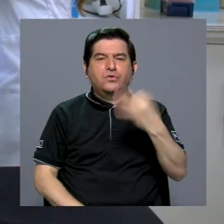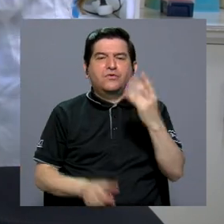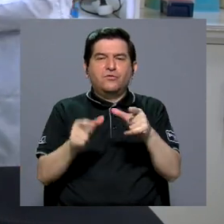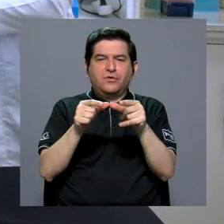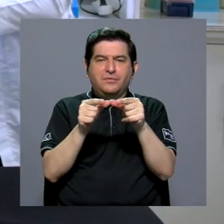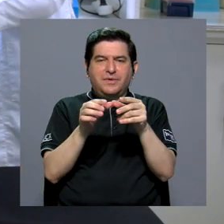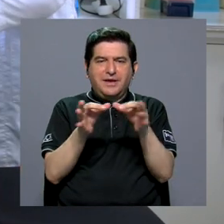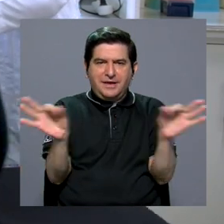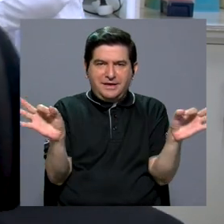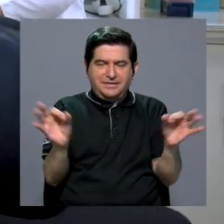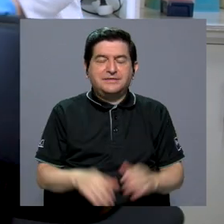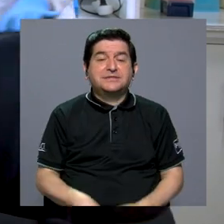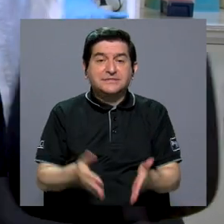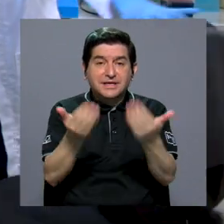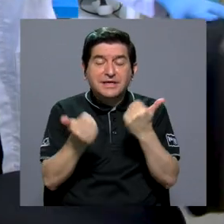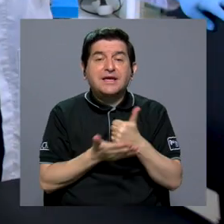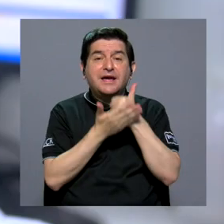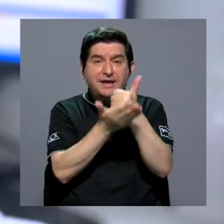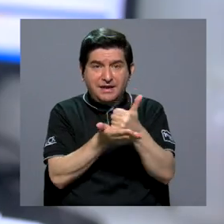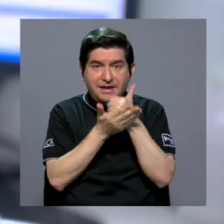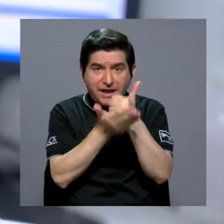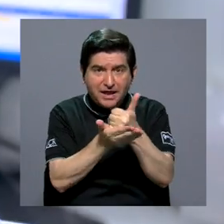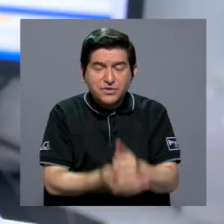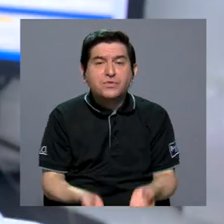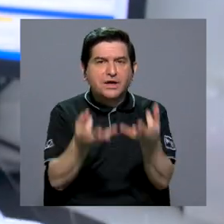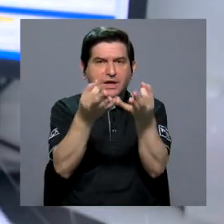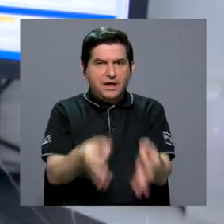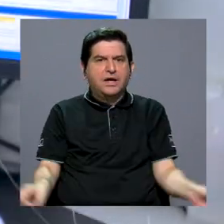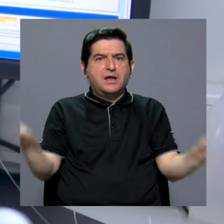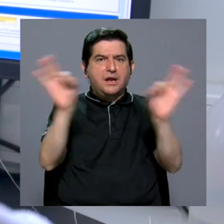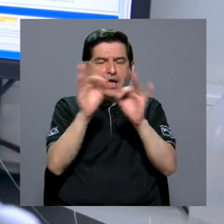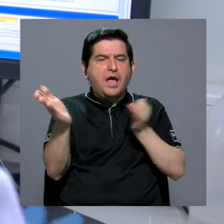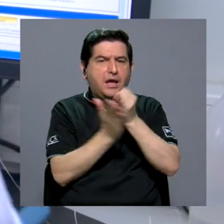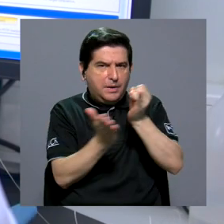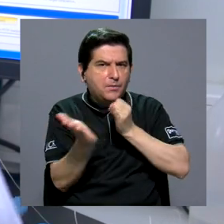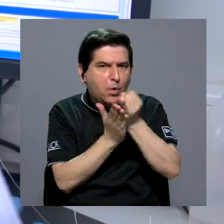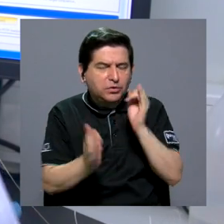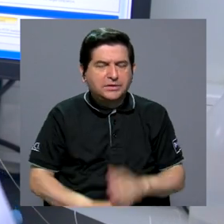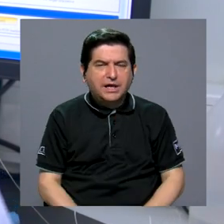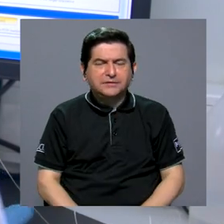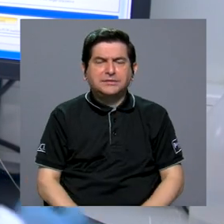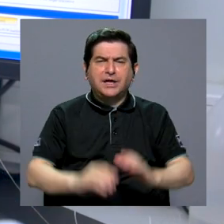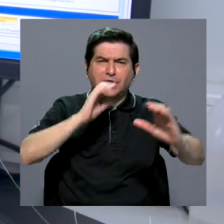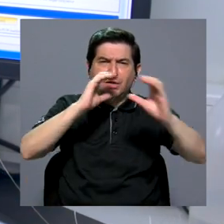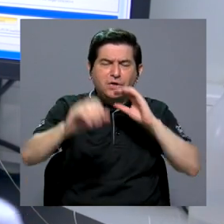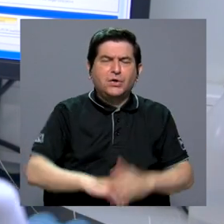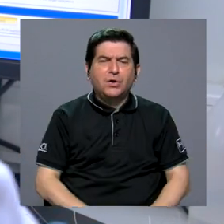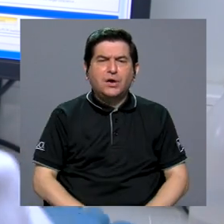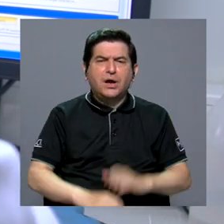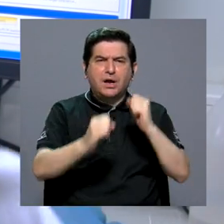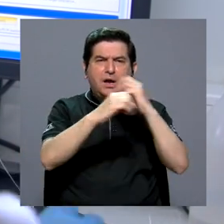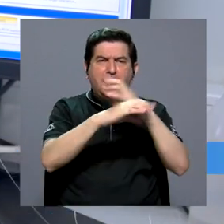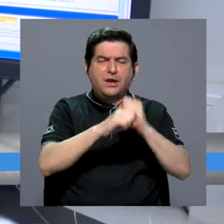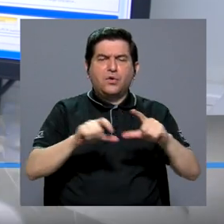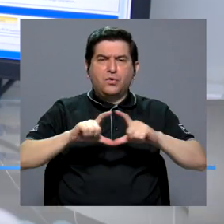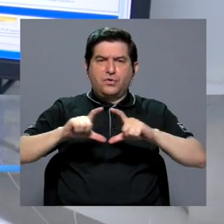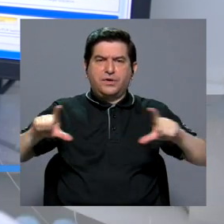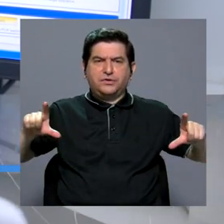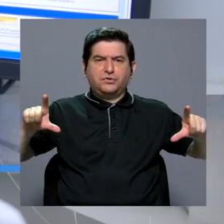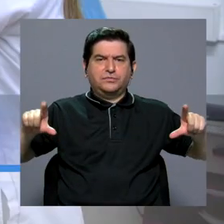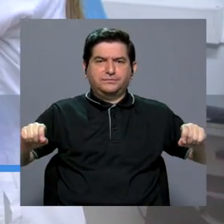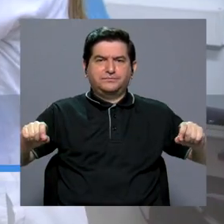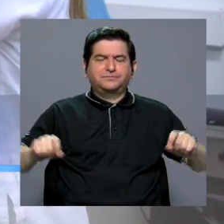de forma gratuita. Si usted desea colaborar en esta importante investigación, puede comunicarse al correo